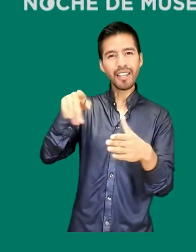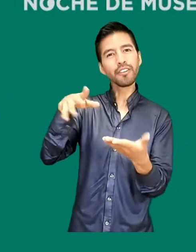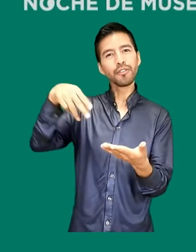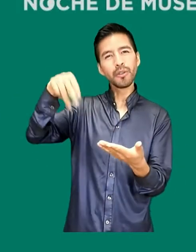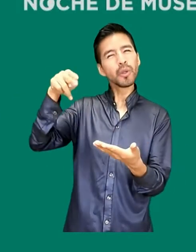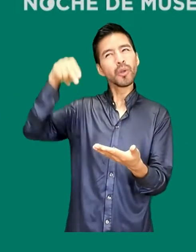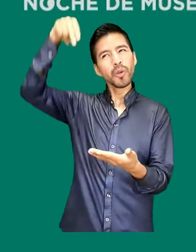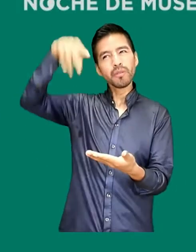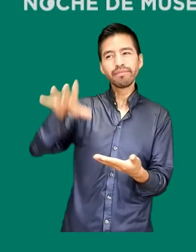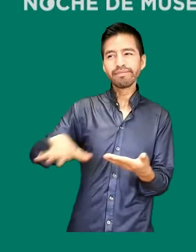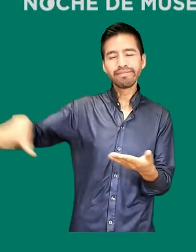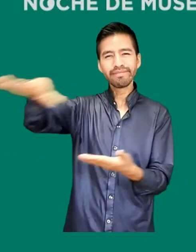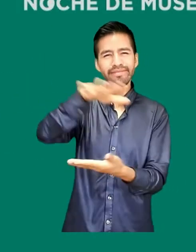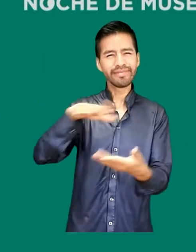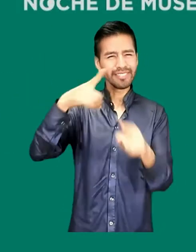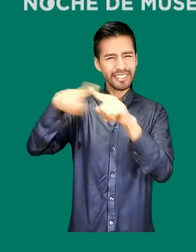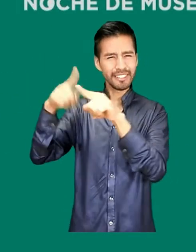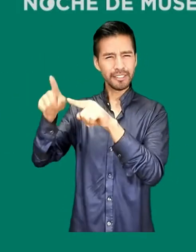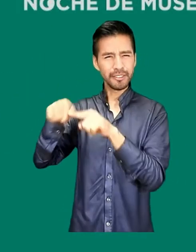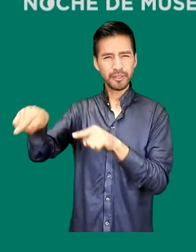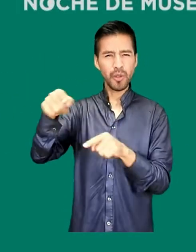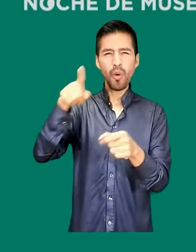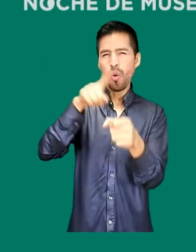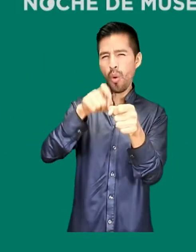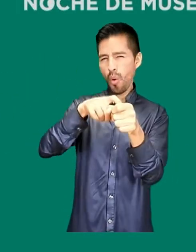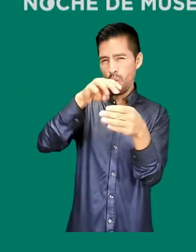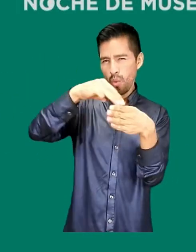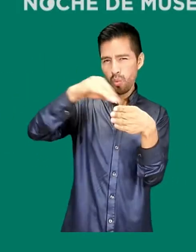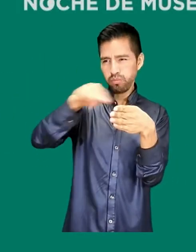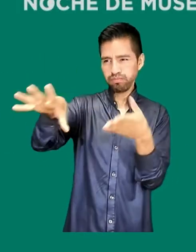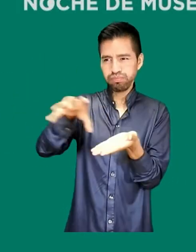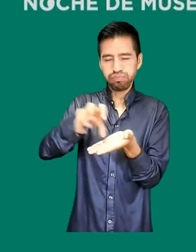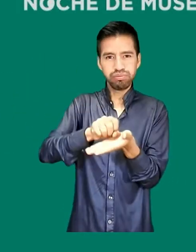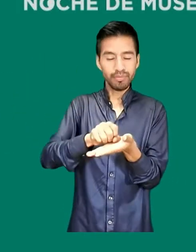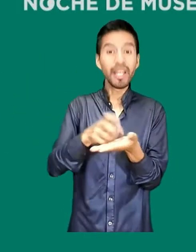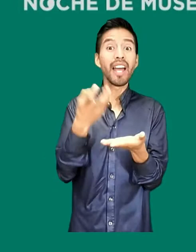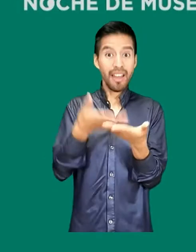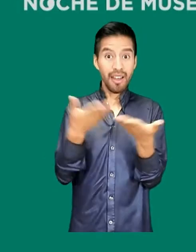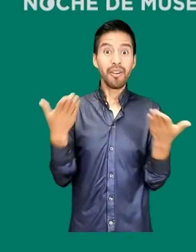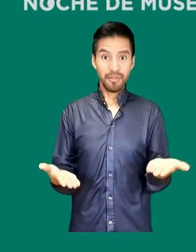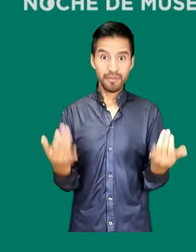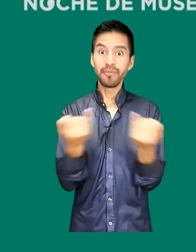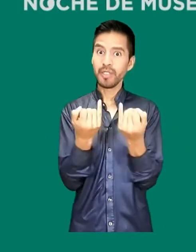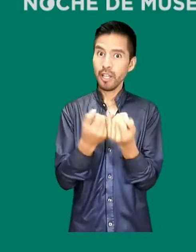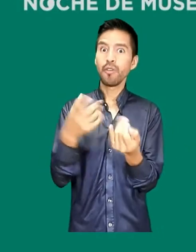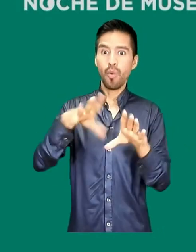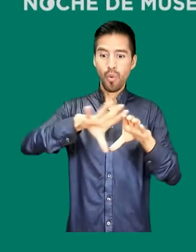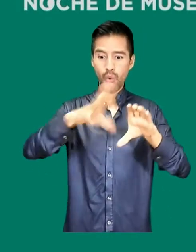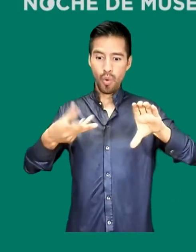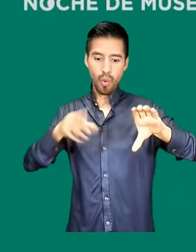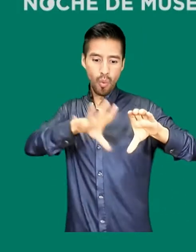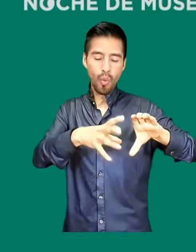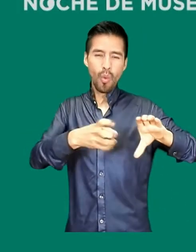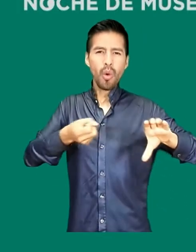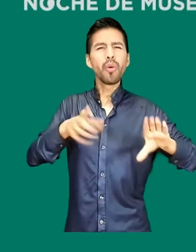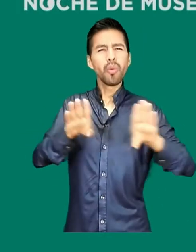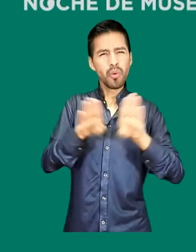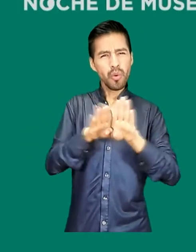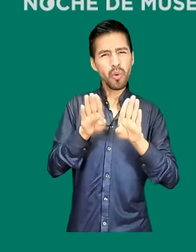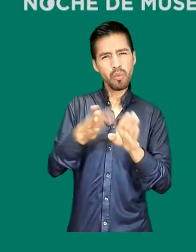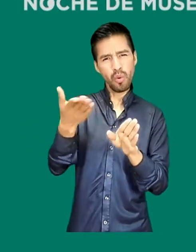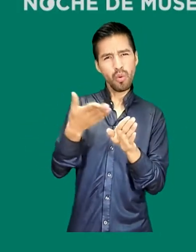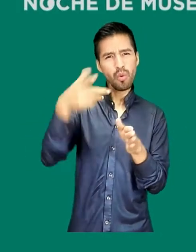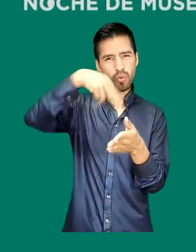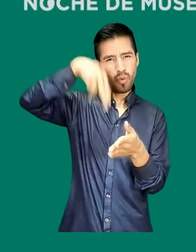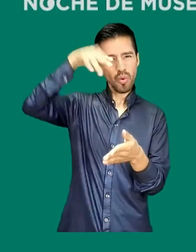textiles y demás ornamentos de color púrpura. En la actualidad se sigue extrayendo como parte de una técnica ancestral de ordeña,